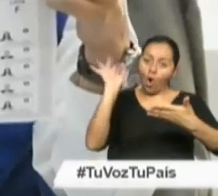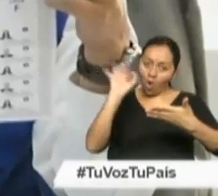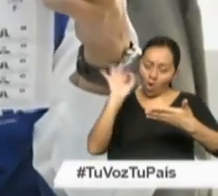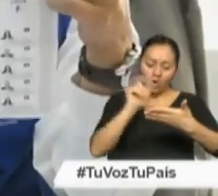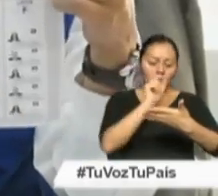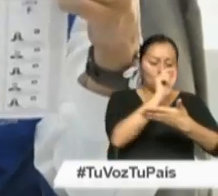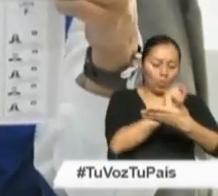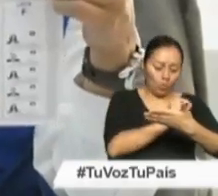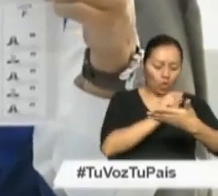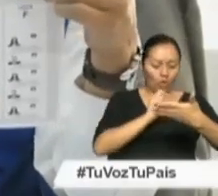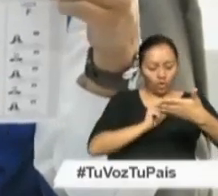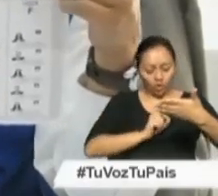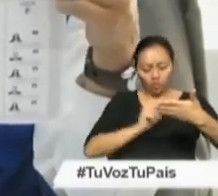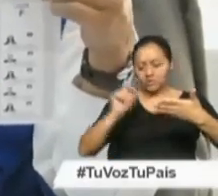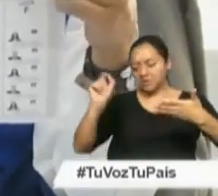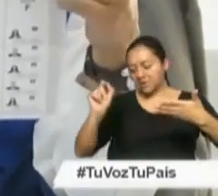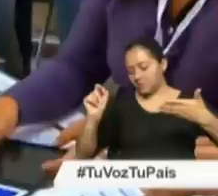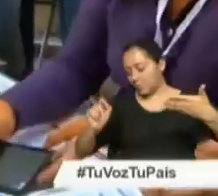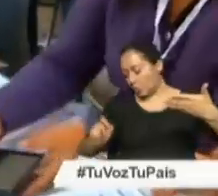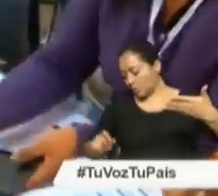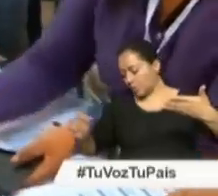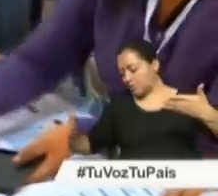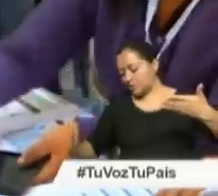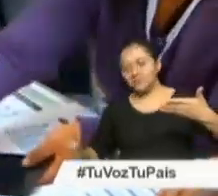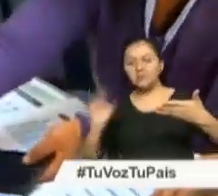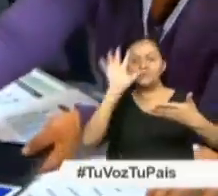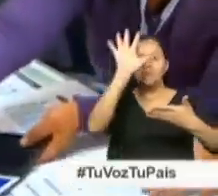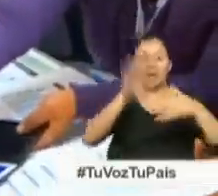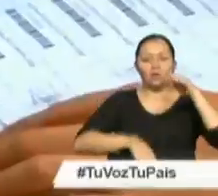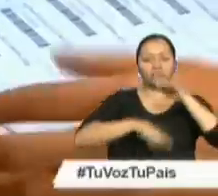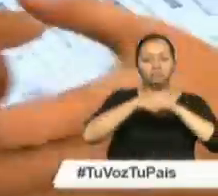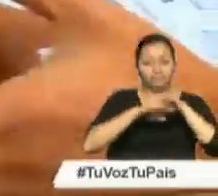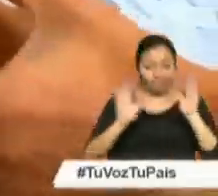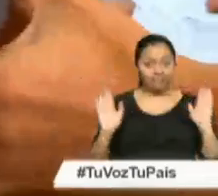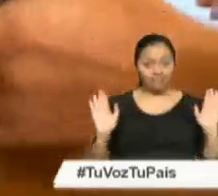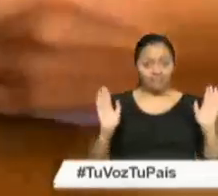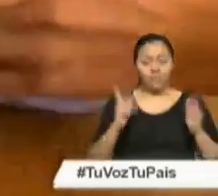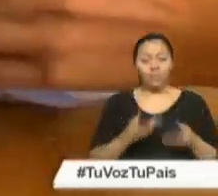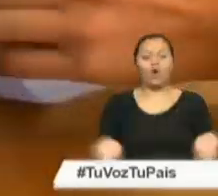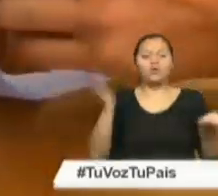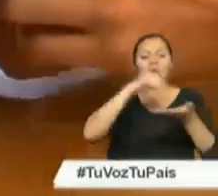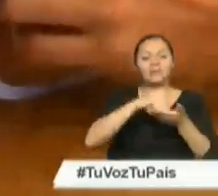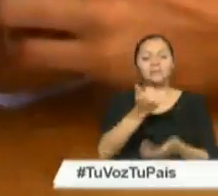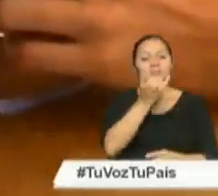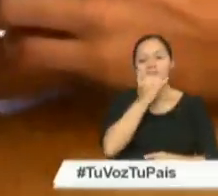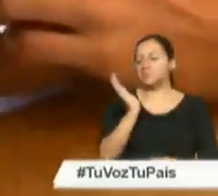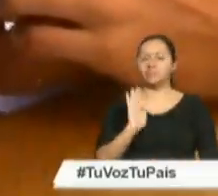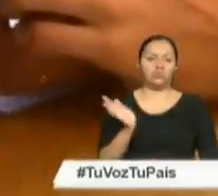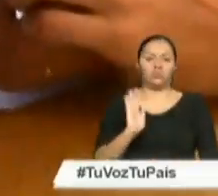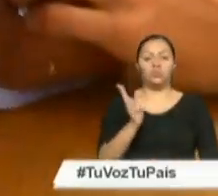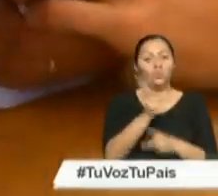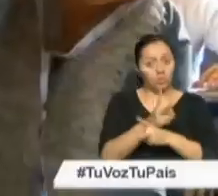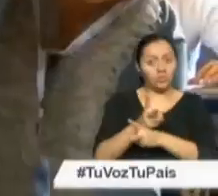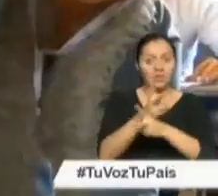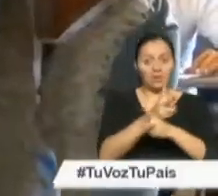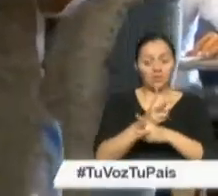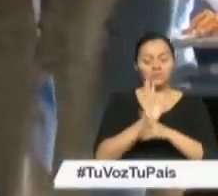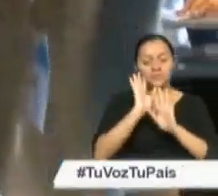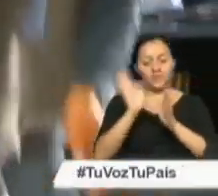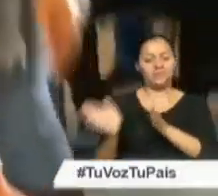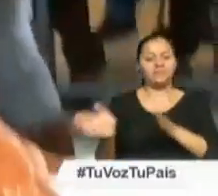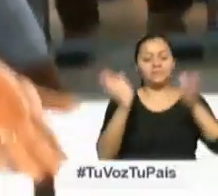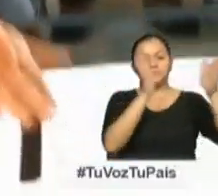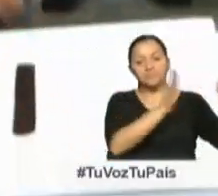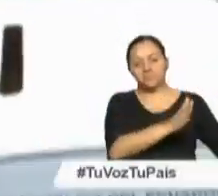Yo puedo rayar solamente a cinco de una lista o escoger a los cinco de una lista. No puedo realizarlo más porque sería el tema de voto nulo. Con respecto